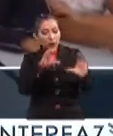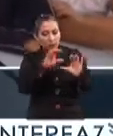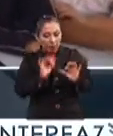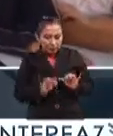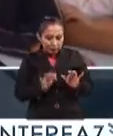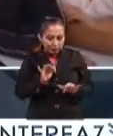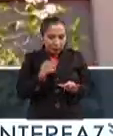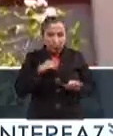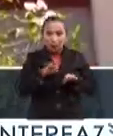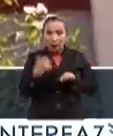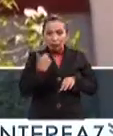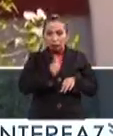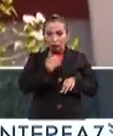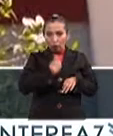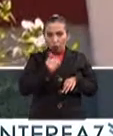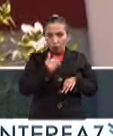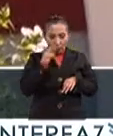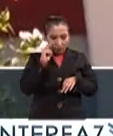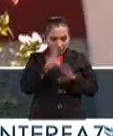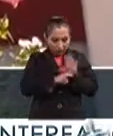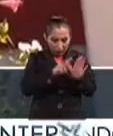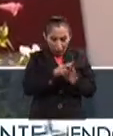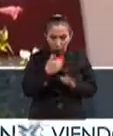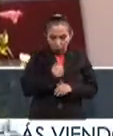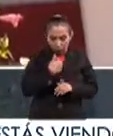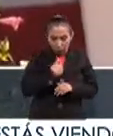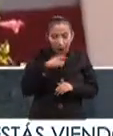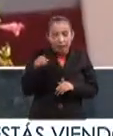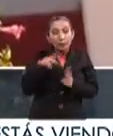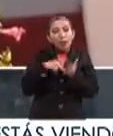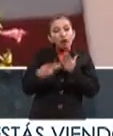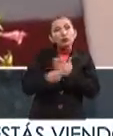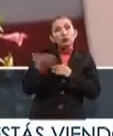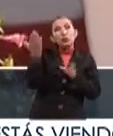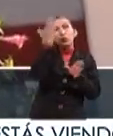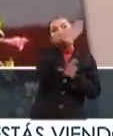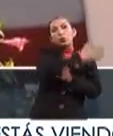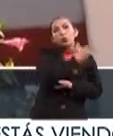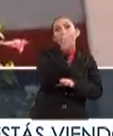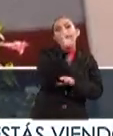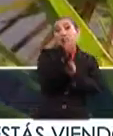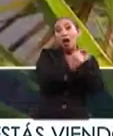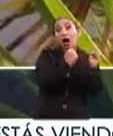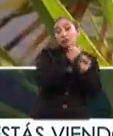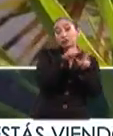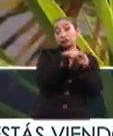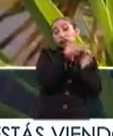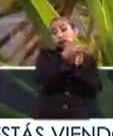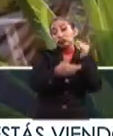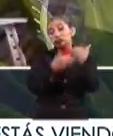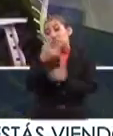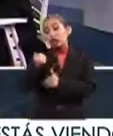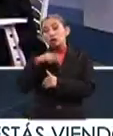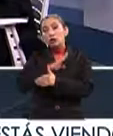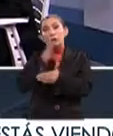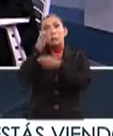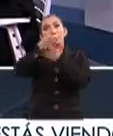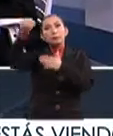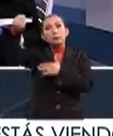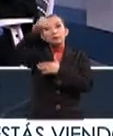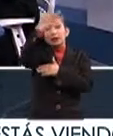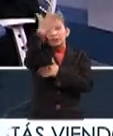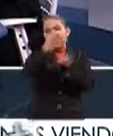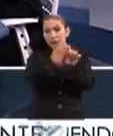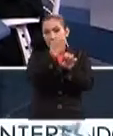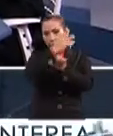para poder trabajar directamente con esta cápsula. Este proyecto se viene realizando, como dicen, desde hace 20 años. Estamos con presencia en